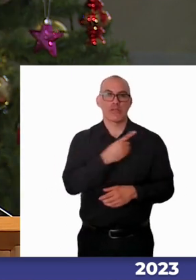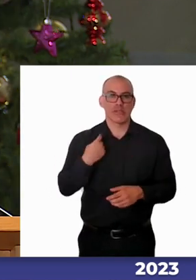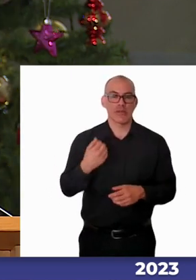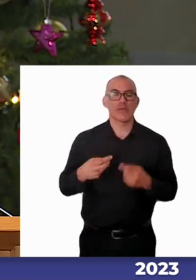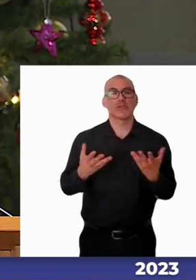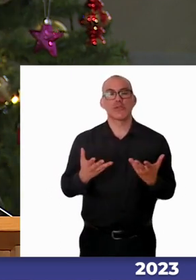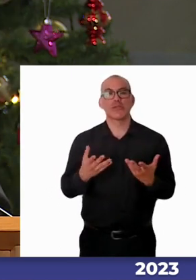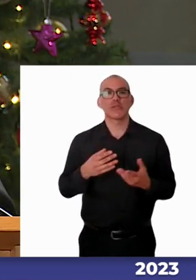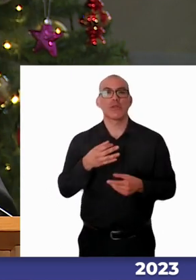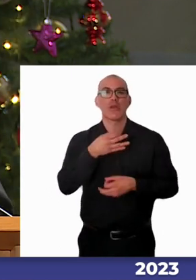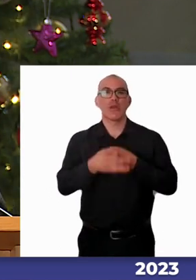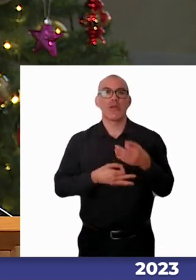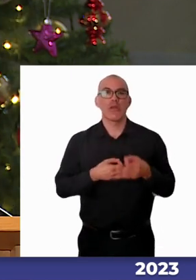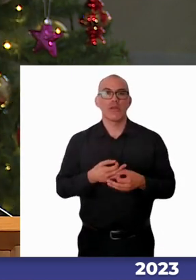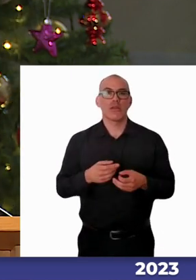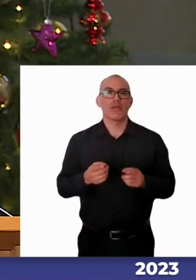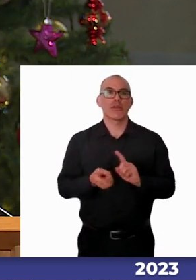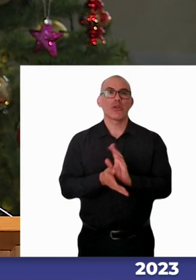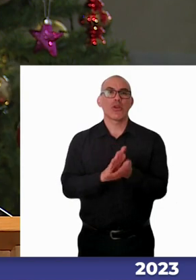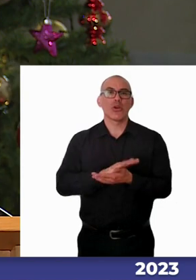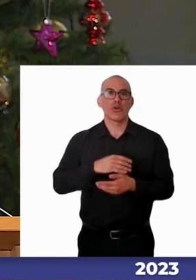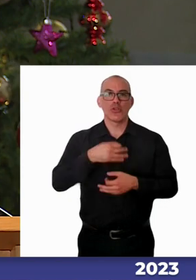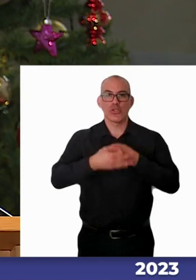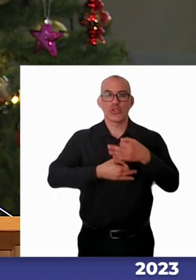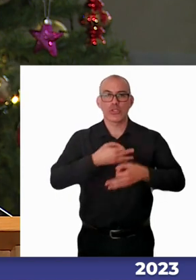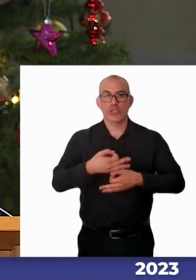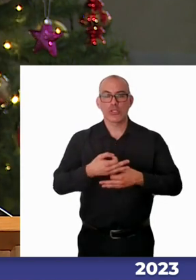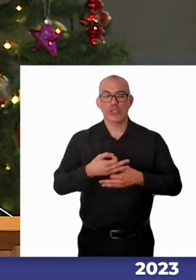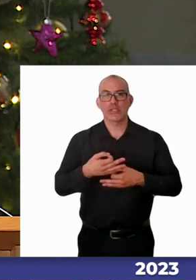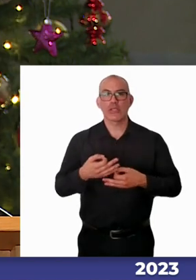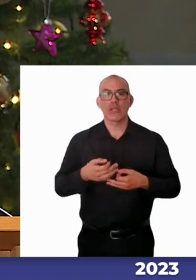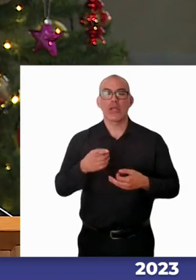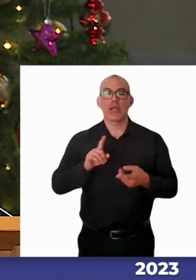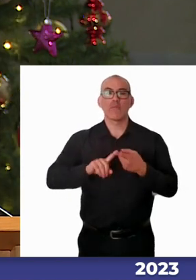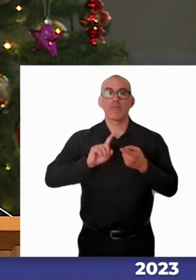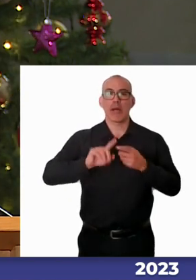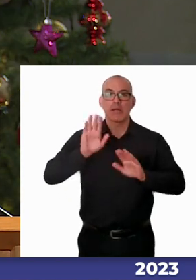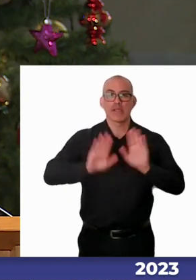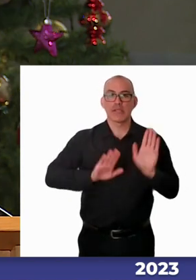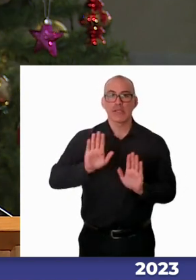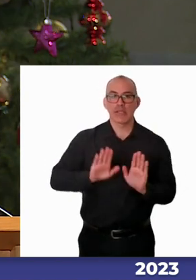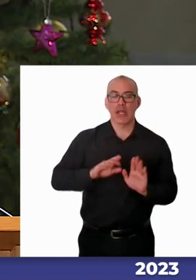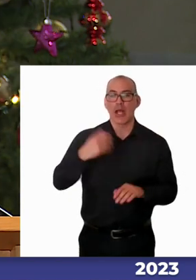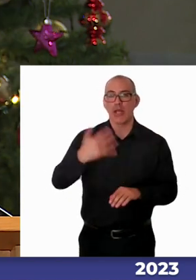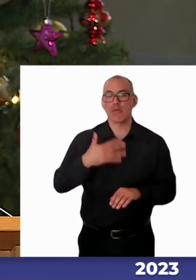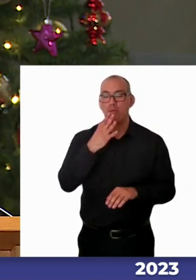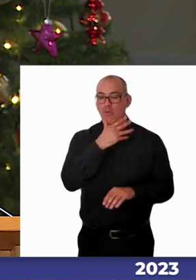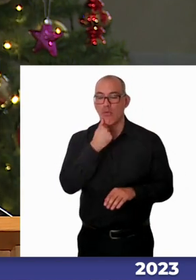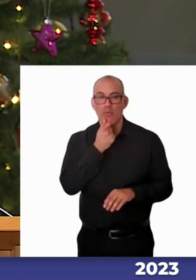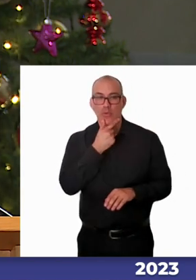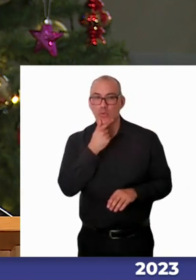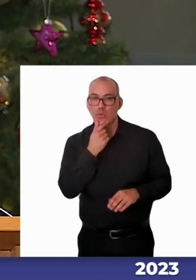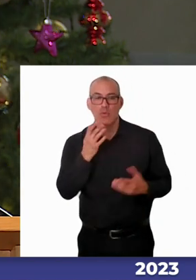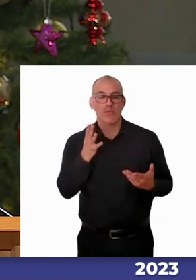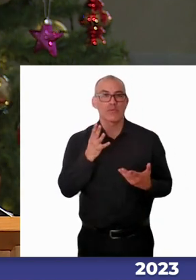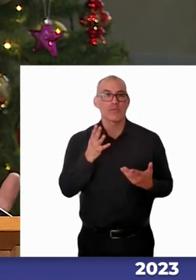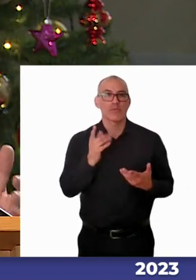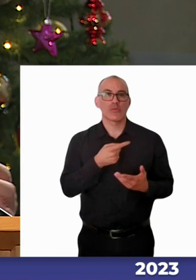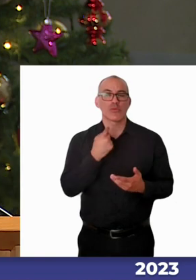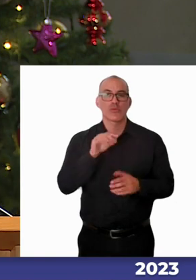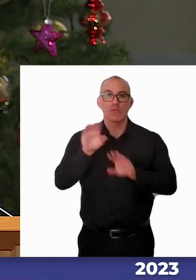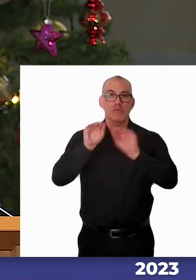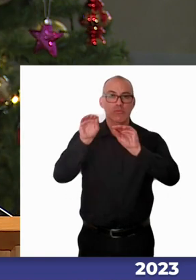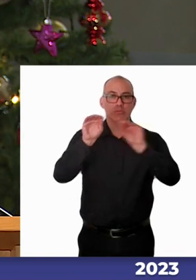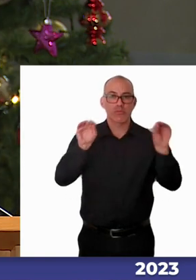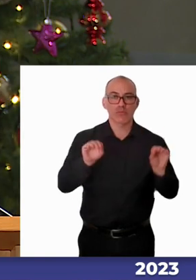a todos quienes hoy día están, al panel que va a participar en esta jornada, sin duda, el llamado y la invitación es a